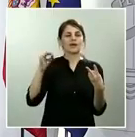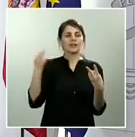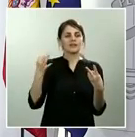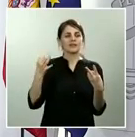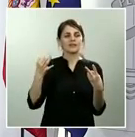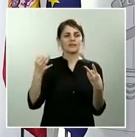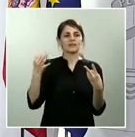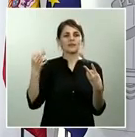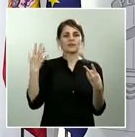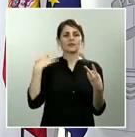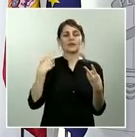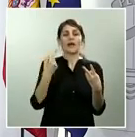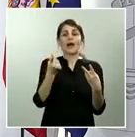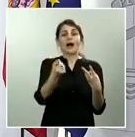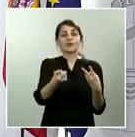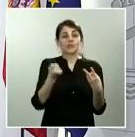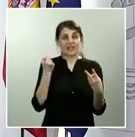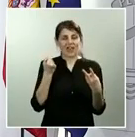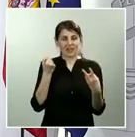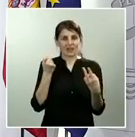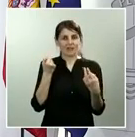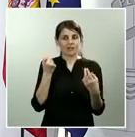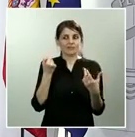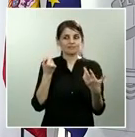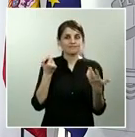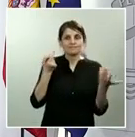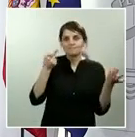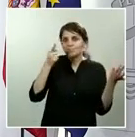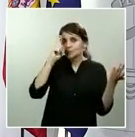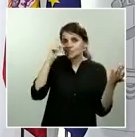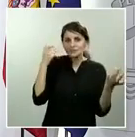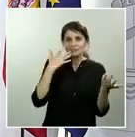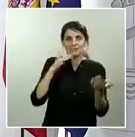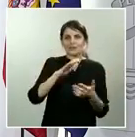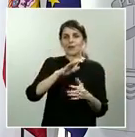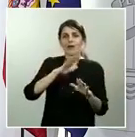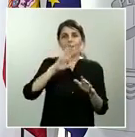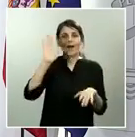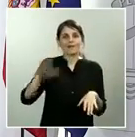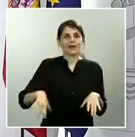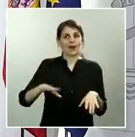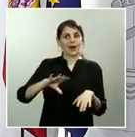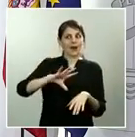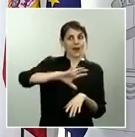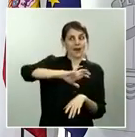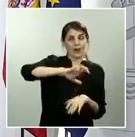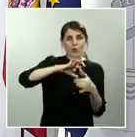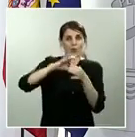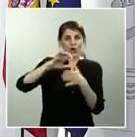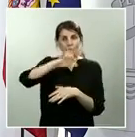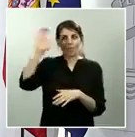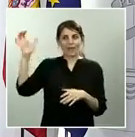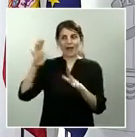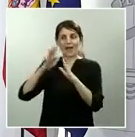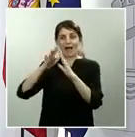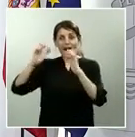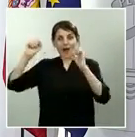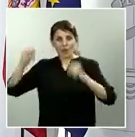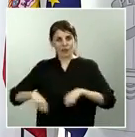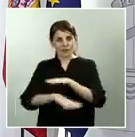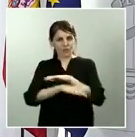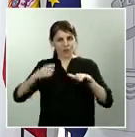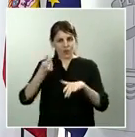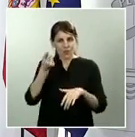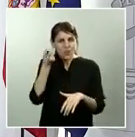si no se llegase a un acuerdo tan ambicioso con la Unión Europea como el gobierno espera si eso